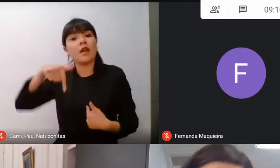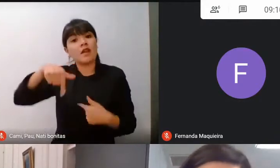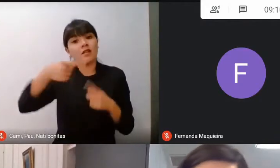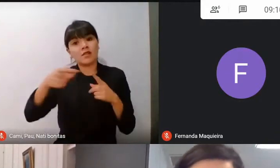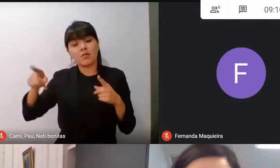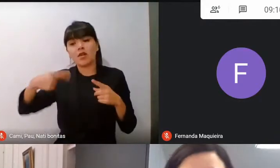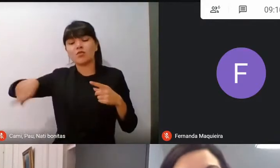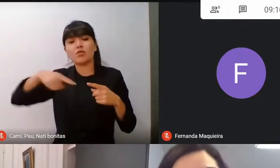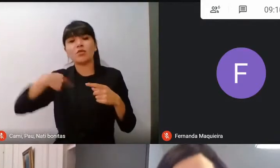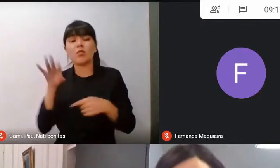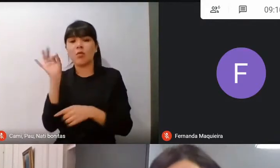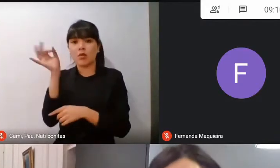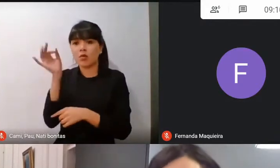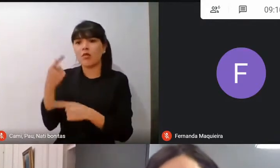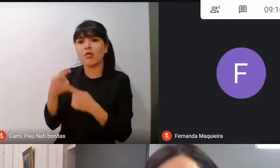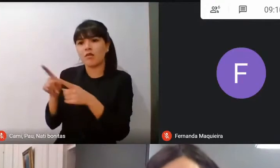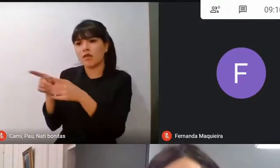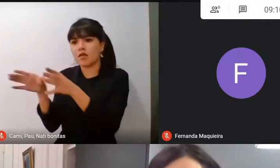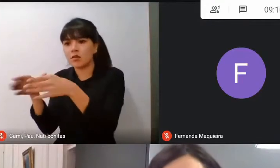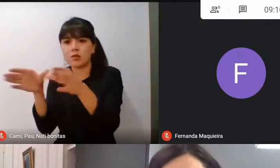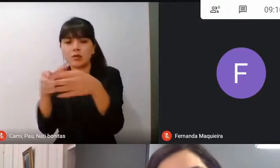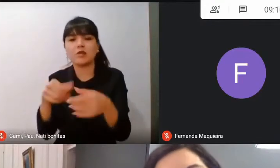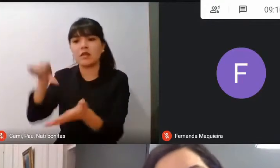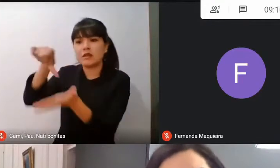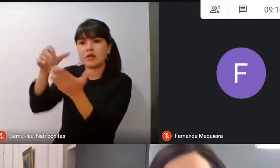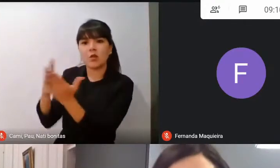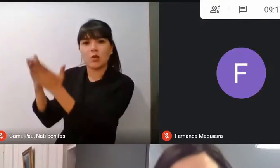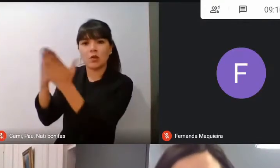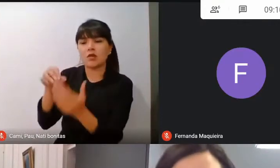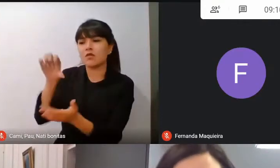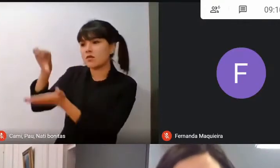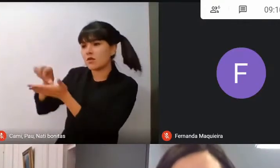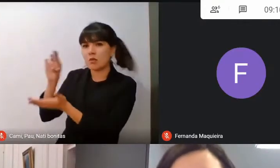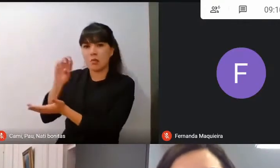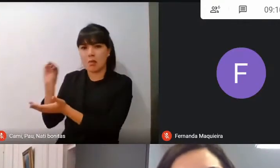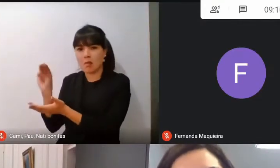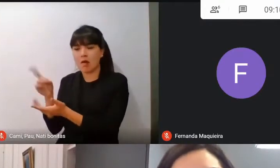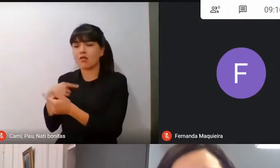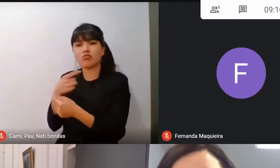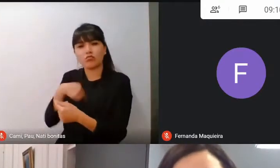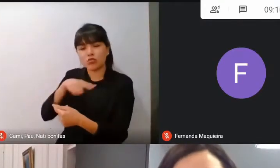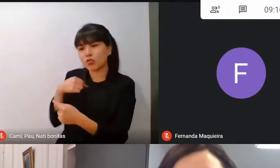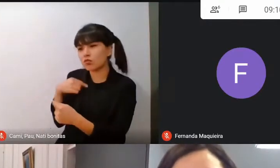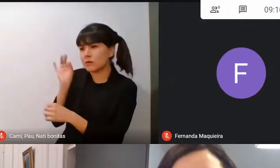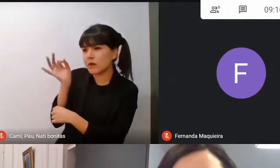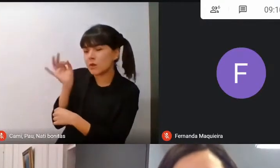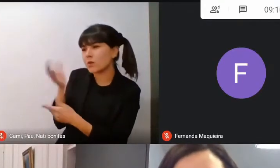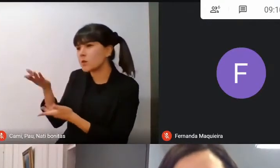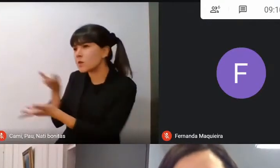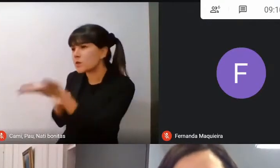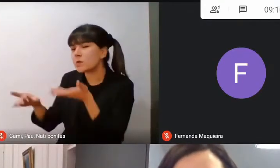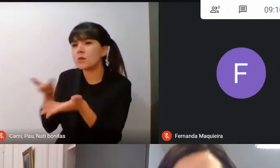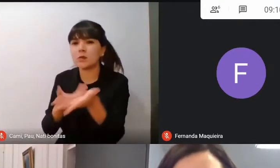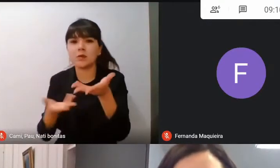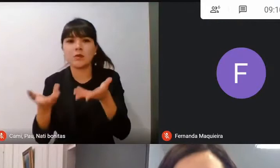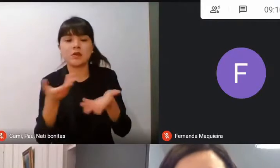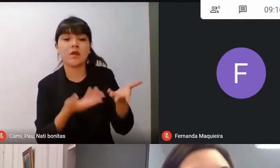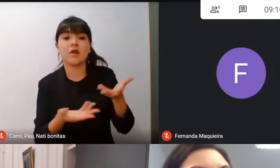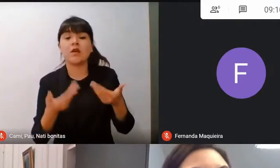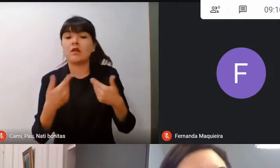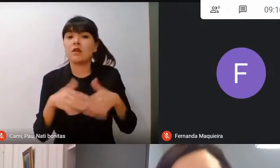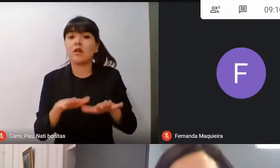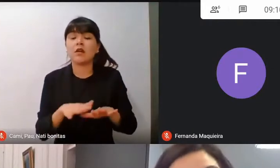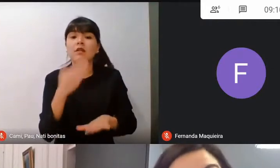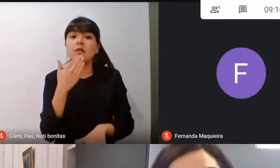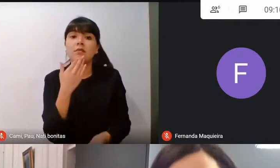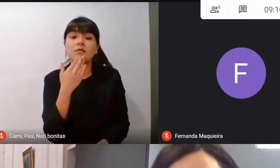estamentos, con los CEPAS, con todos los centros de estudiantes también. Luego vamos a